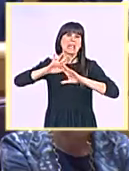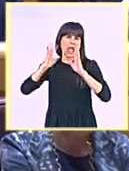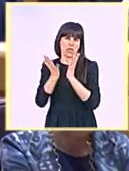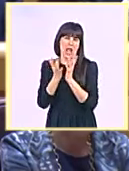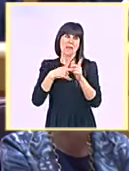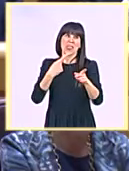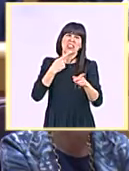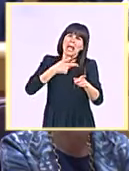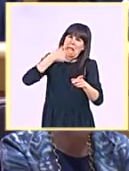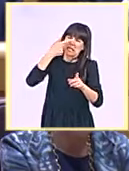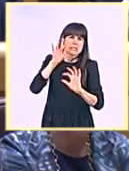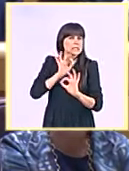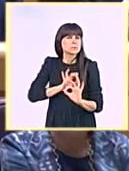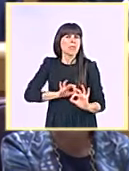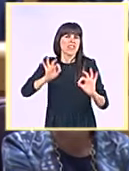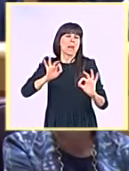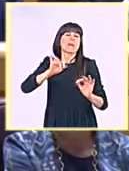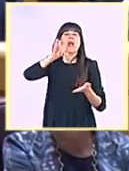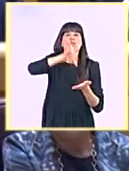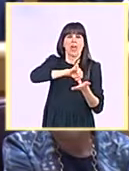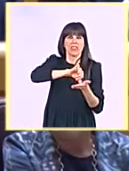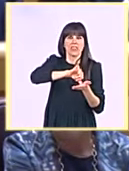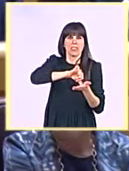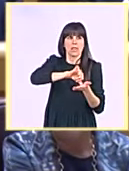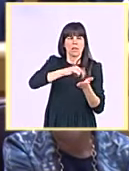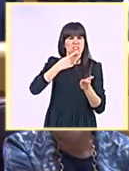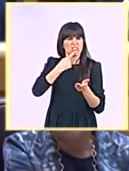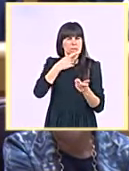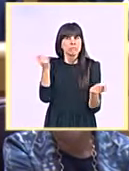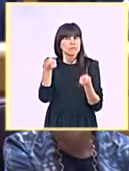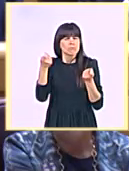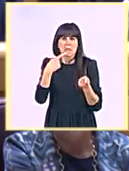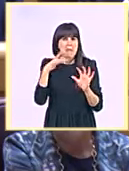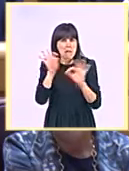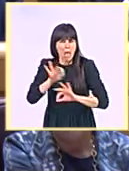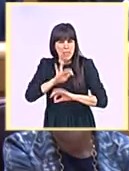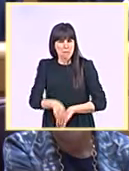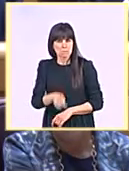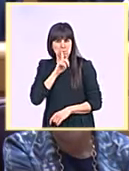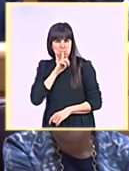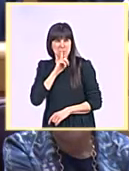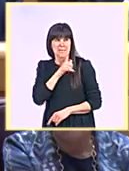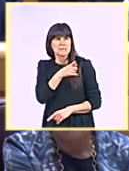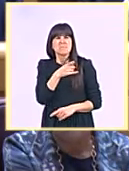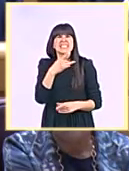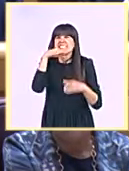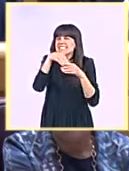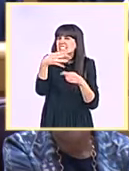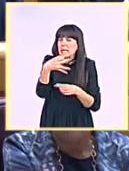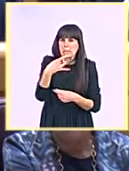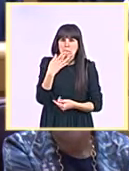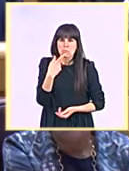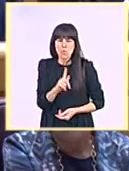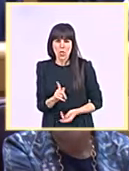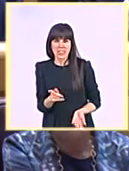no se hizo anuncio, del que no se conoce su desarrollo, del que no se conoce su contenido, del que no se conoce